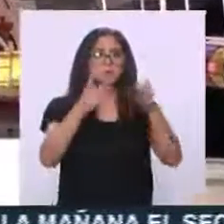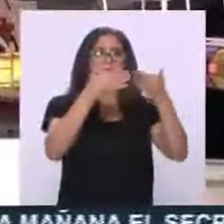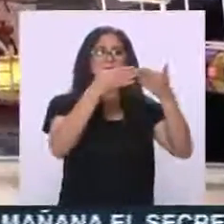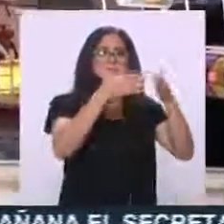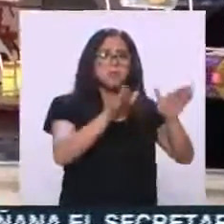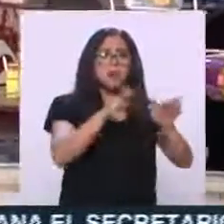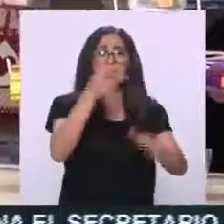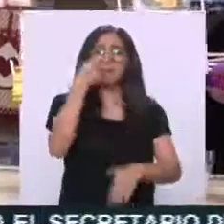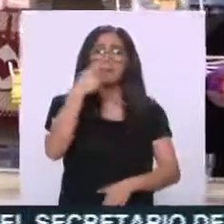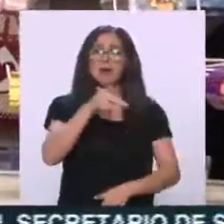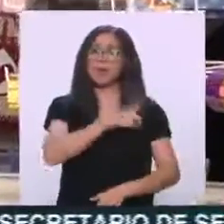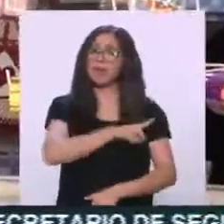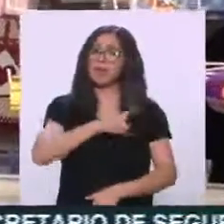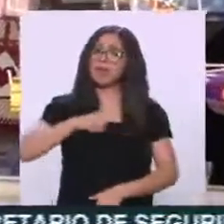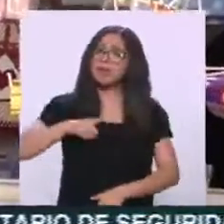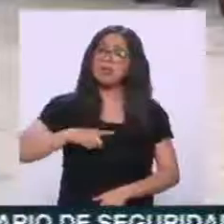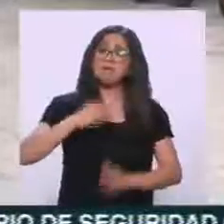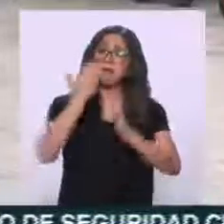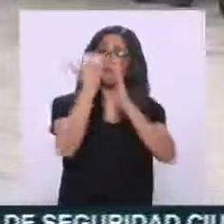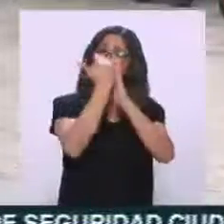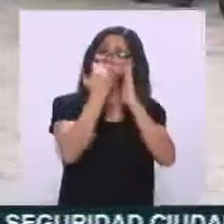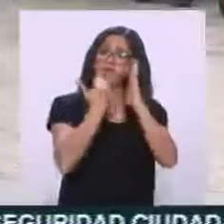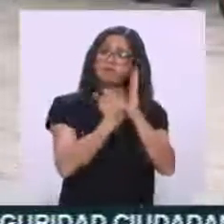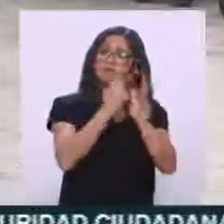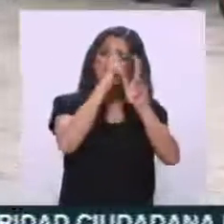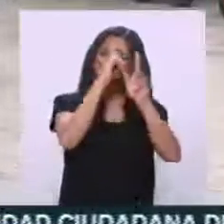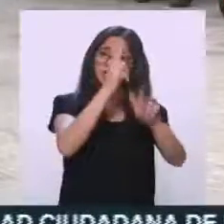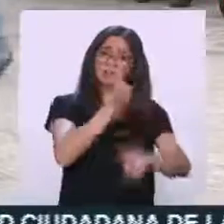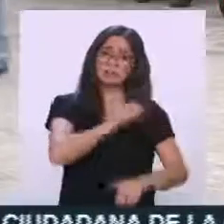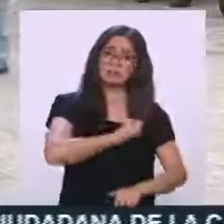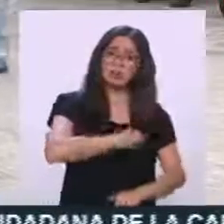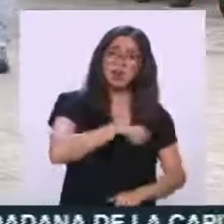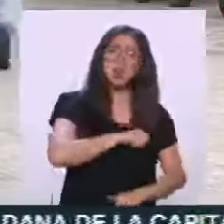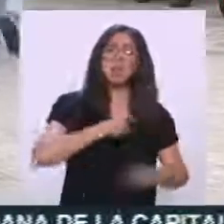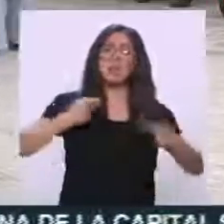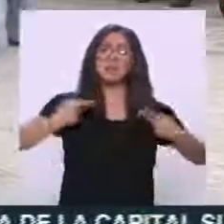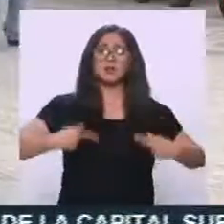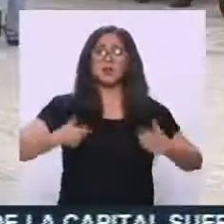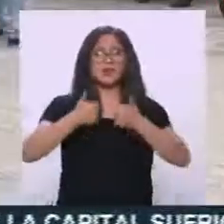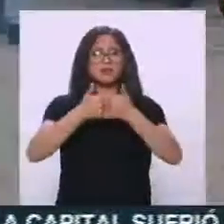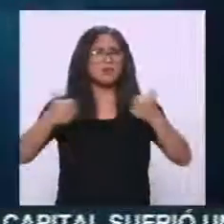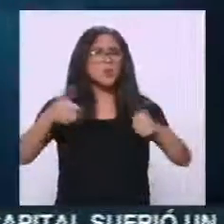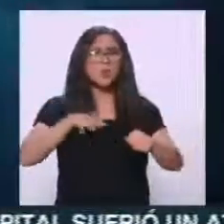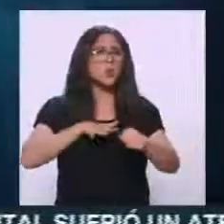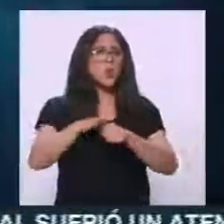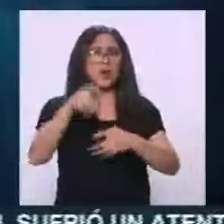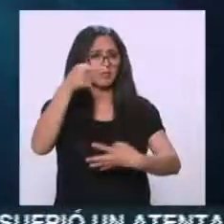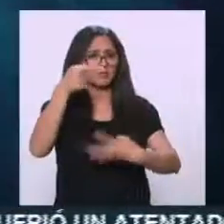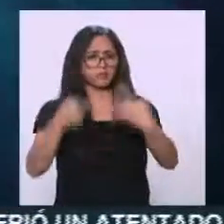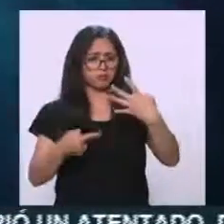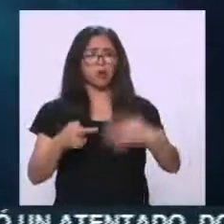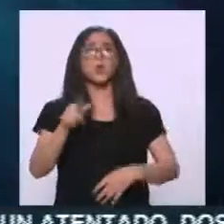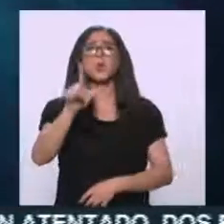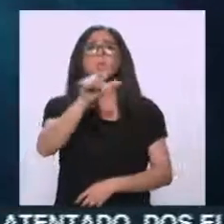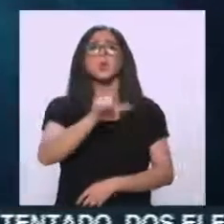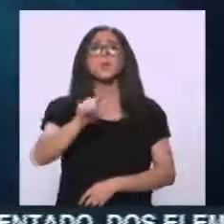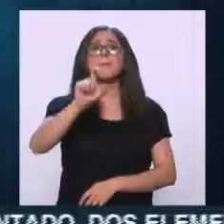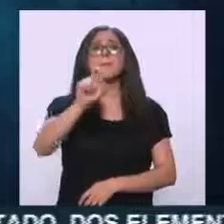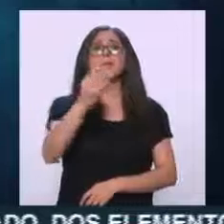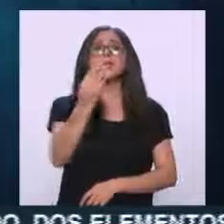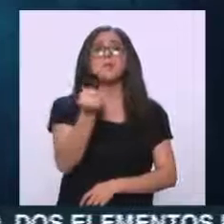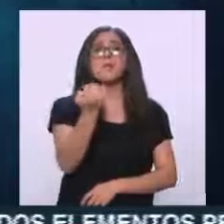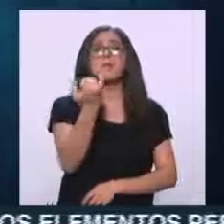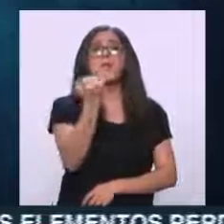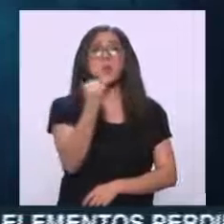con estrictas medidas higiénicas y de sana distancia, las siguientes actividades. Lunes 29 de junio,